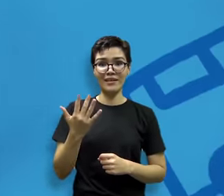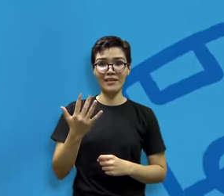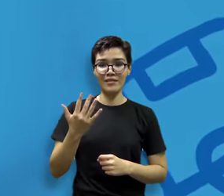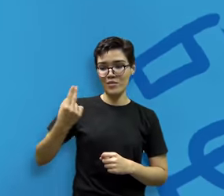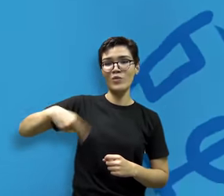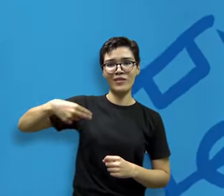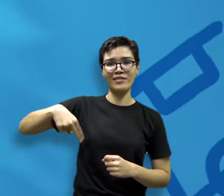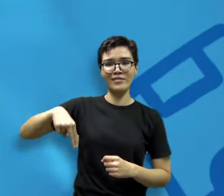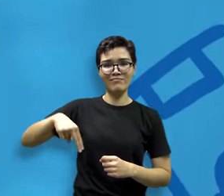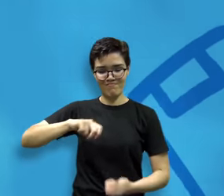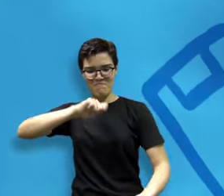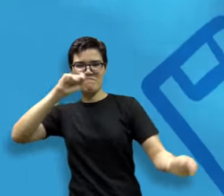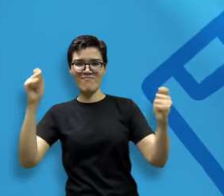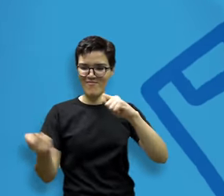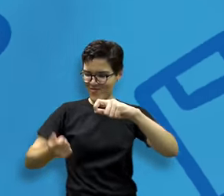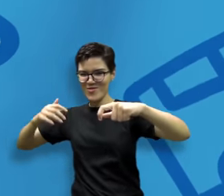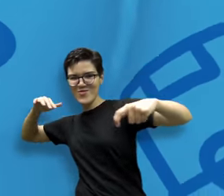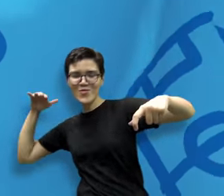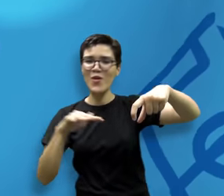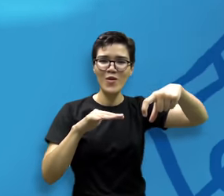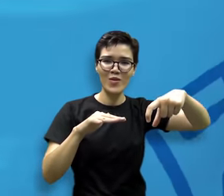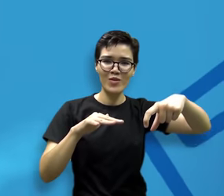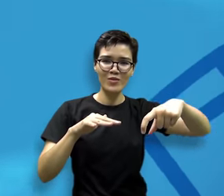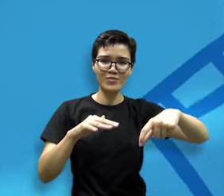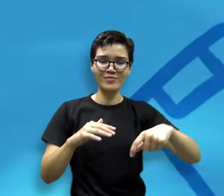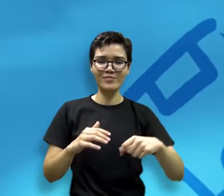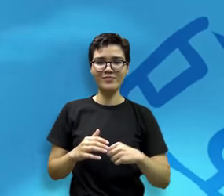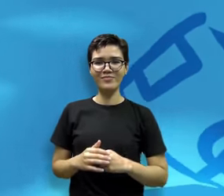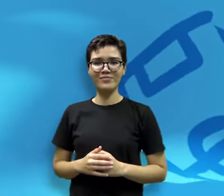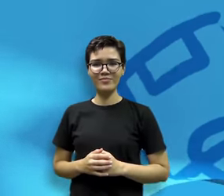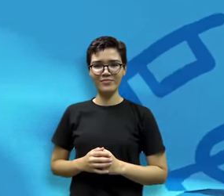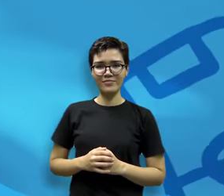Con las familias de Teletón, el 4 y 5 de noviembre, ¡Dimos vuelta al partido!